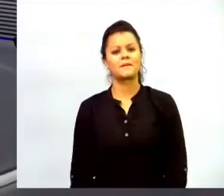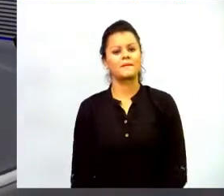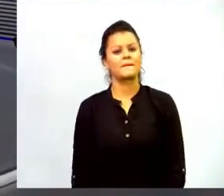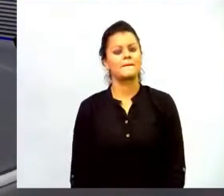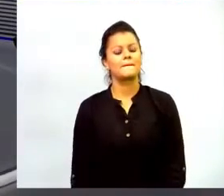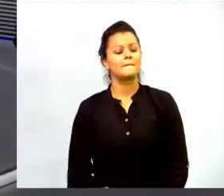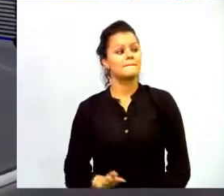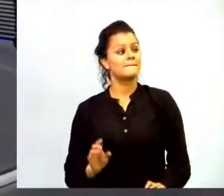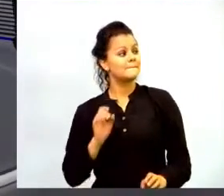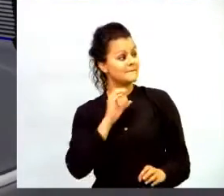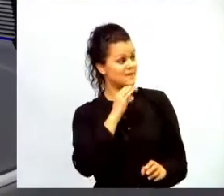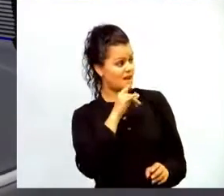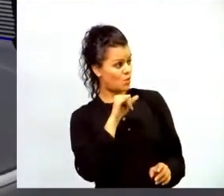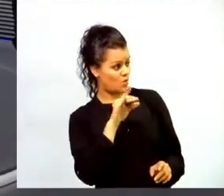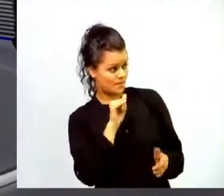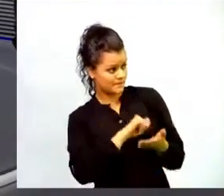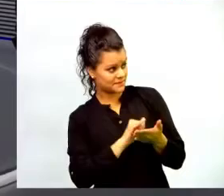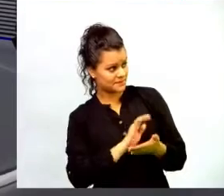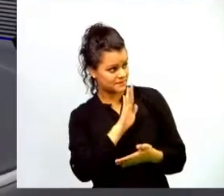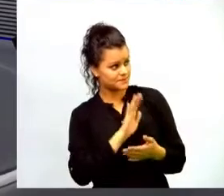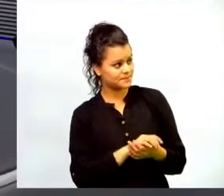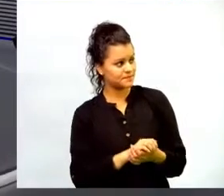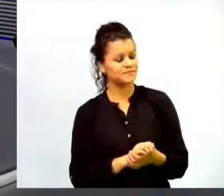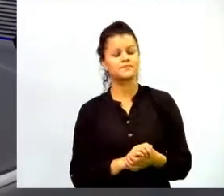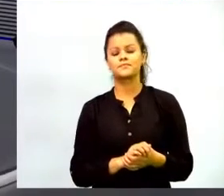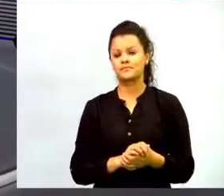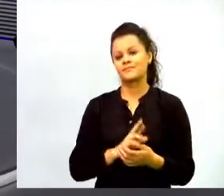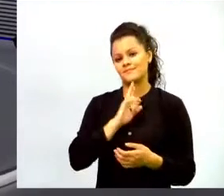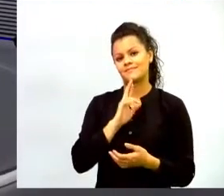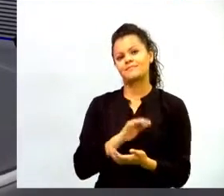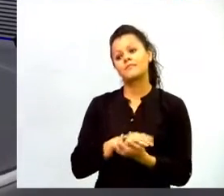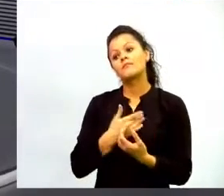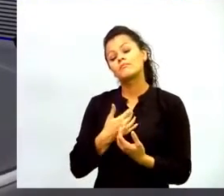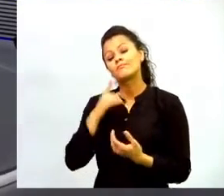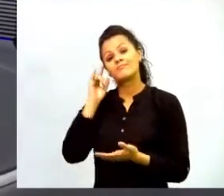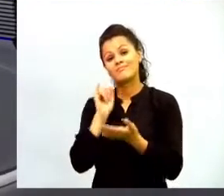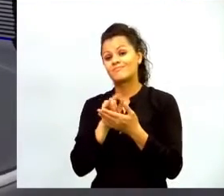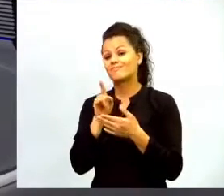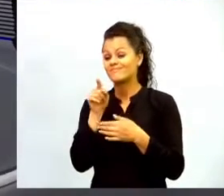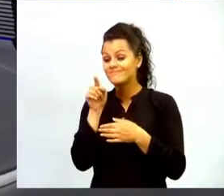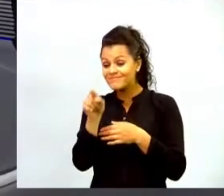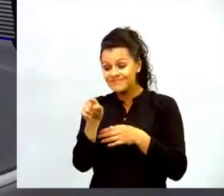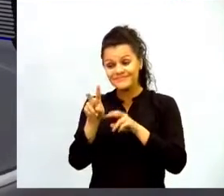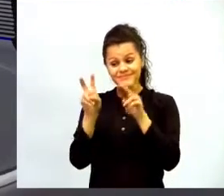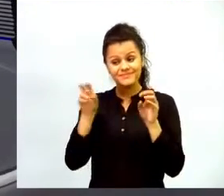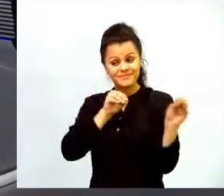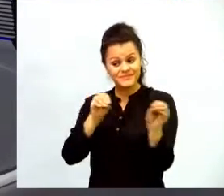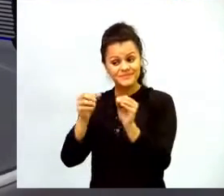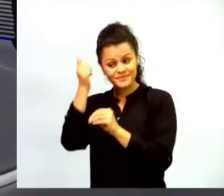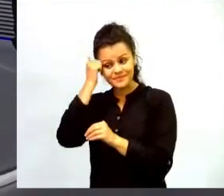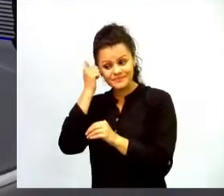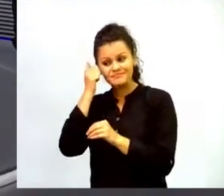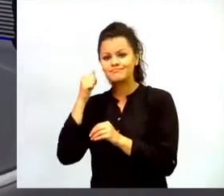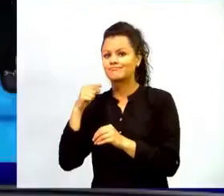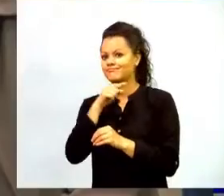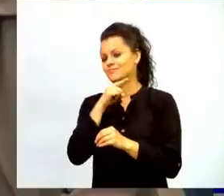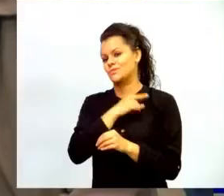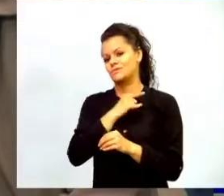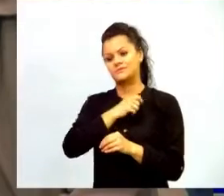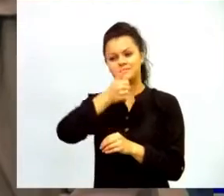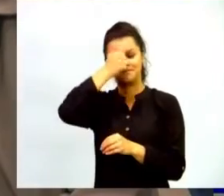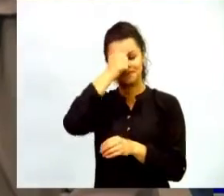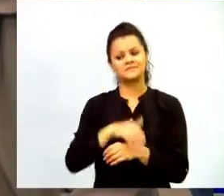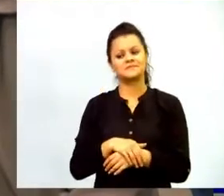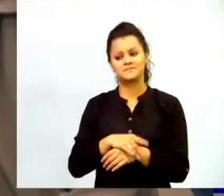en el reto de la formación de los docentes hay un papel muy importante para las universidades las universidades deben obtener una